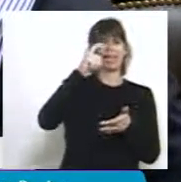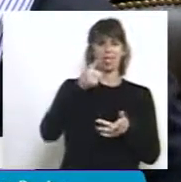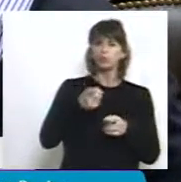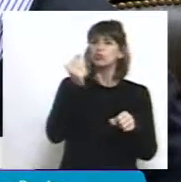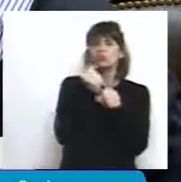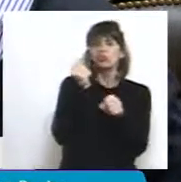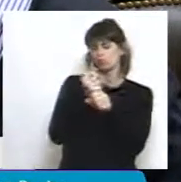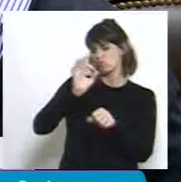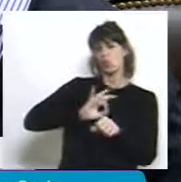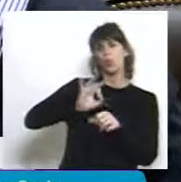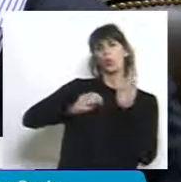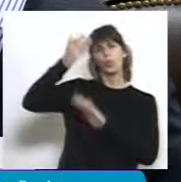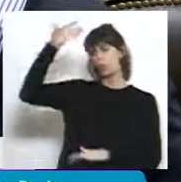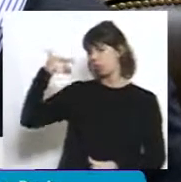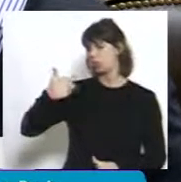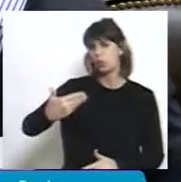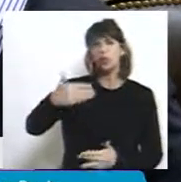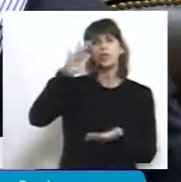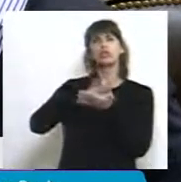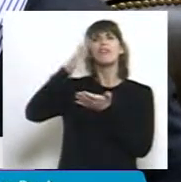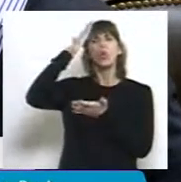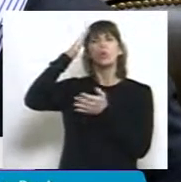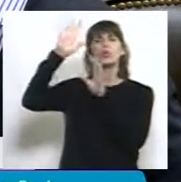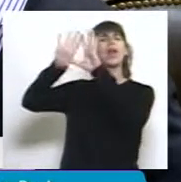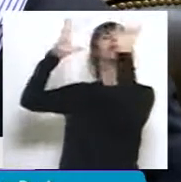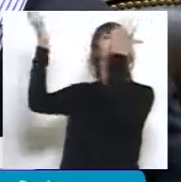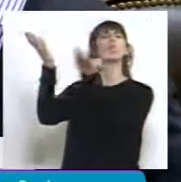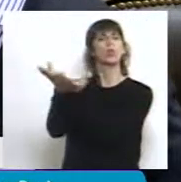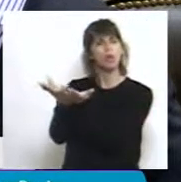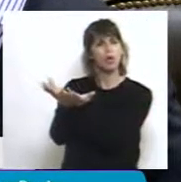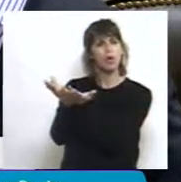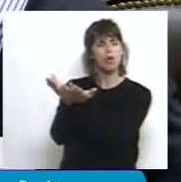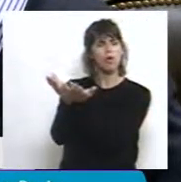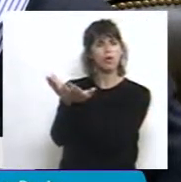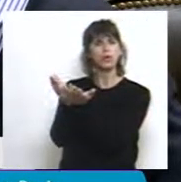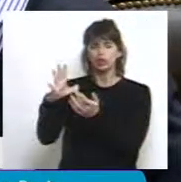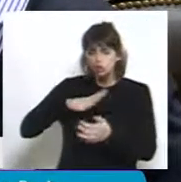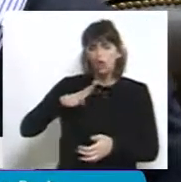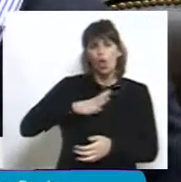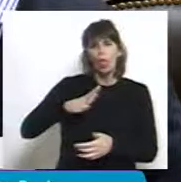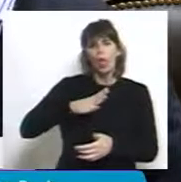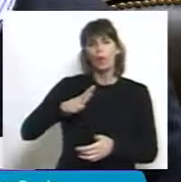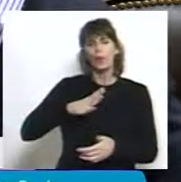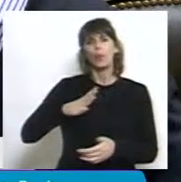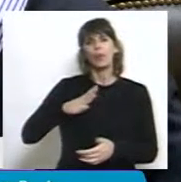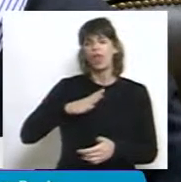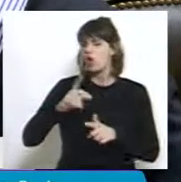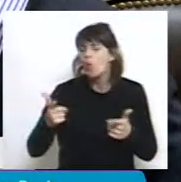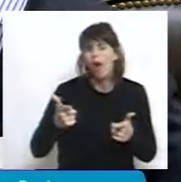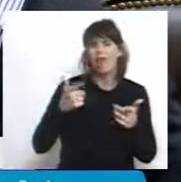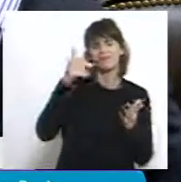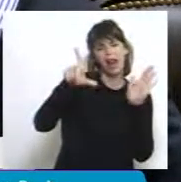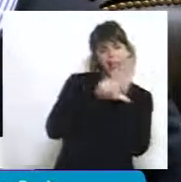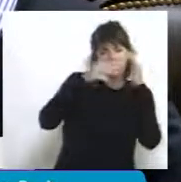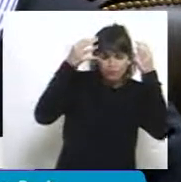de la cultura, de la humanidad, todavía sigan sin tener marcos normativos